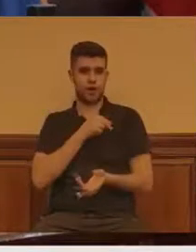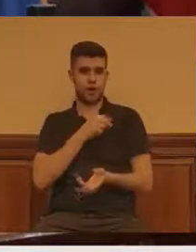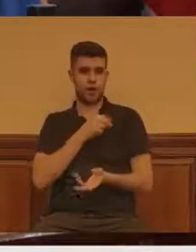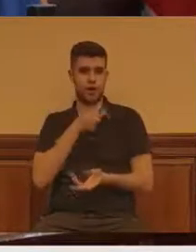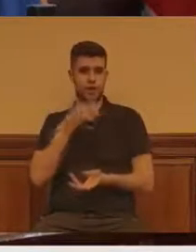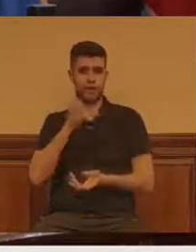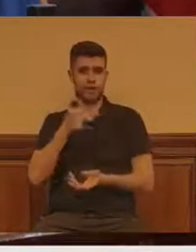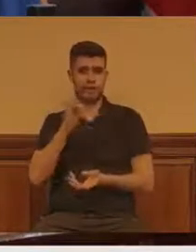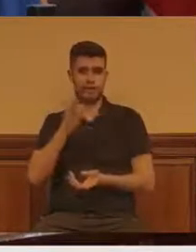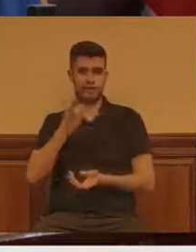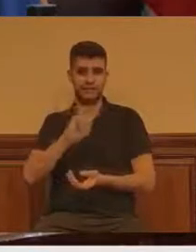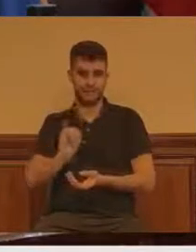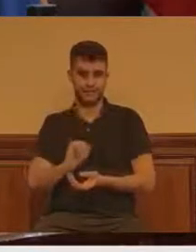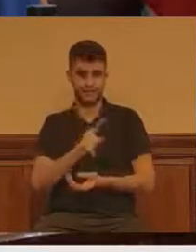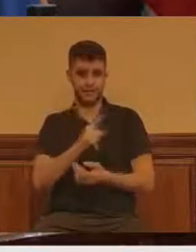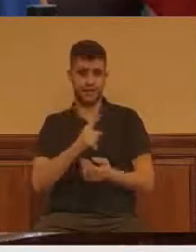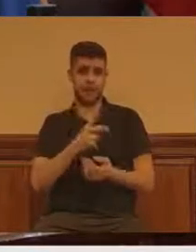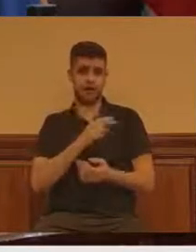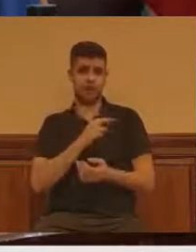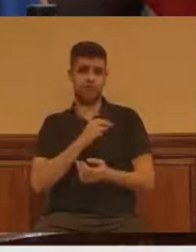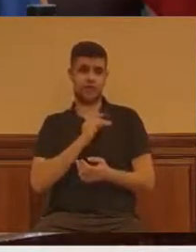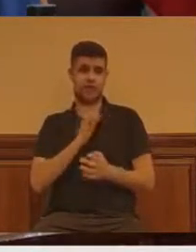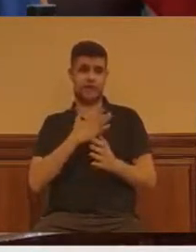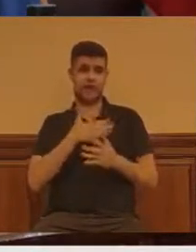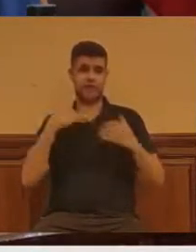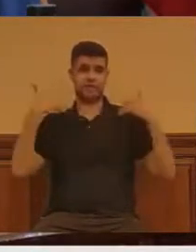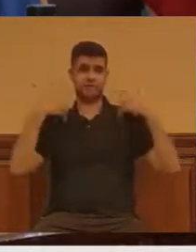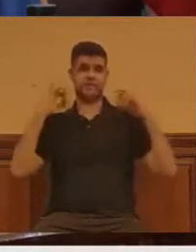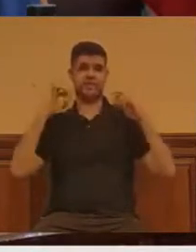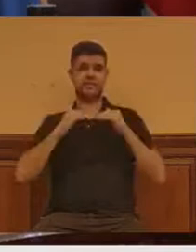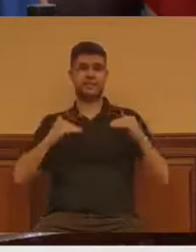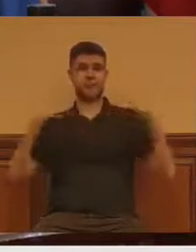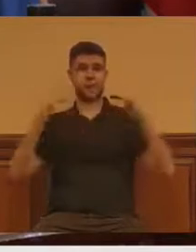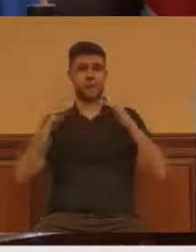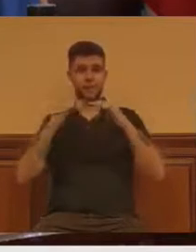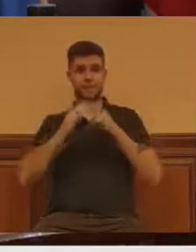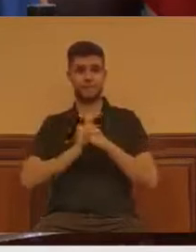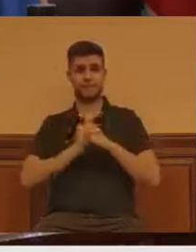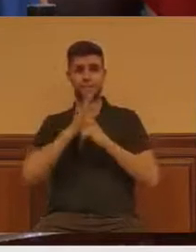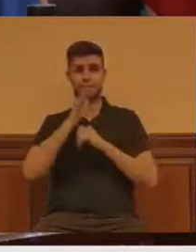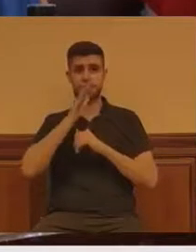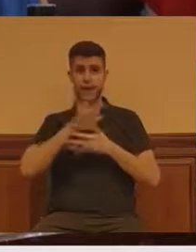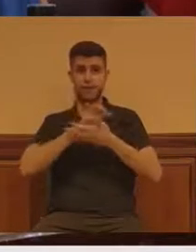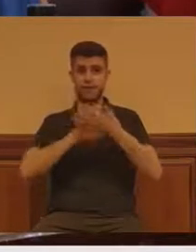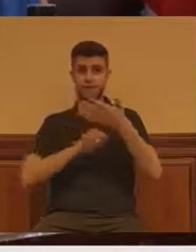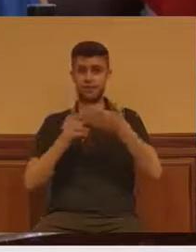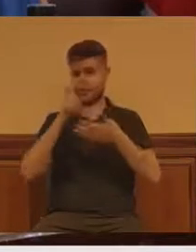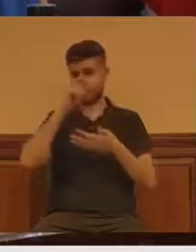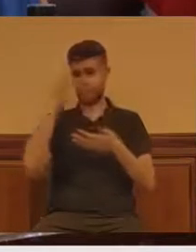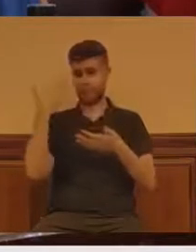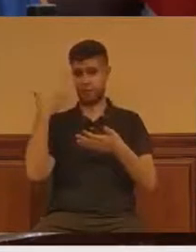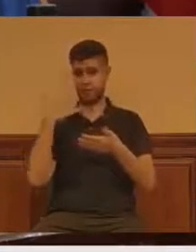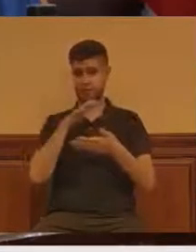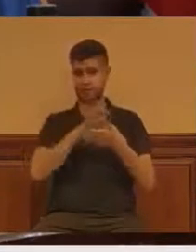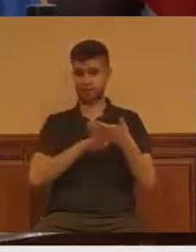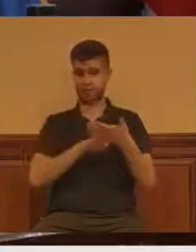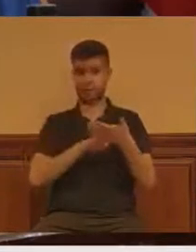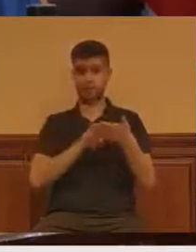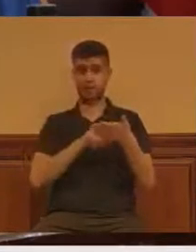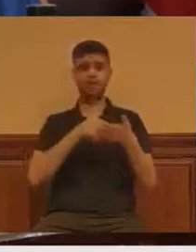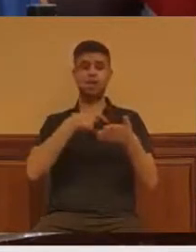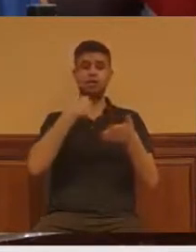Benavides, a la concejala de Igualdad, porque en el texto anterior pusieron en el punto número dos